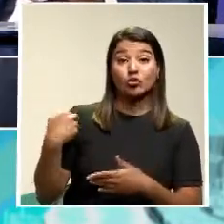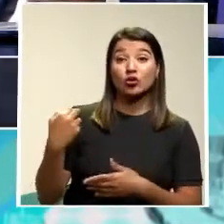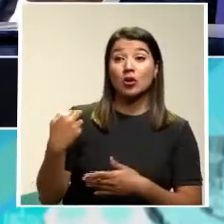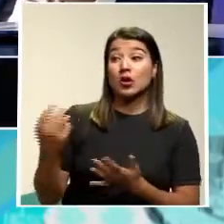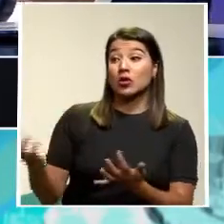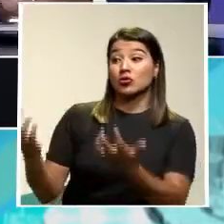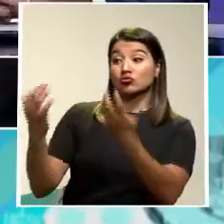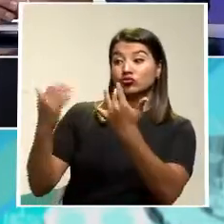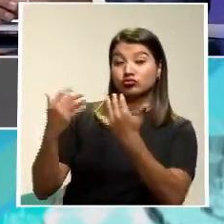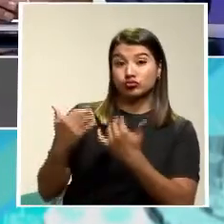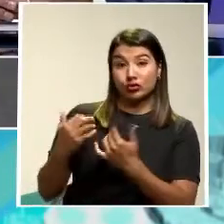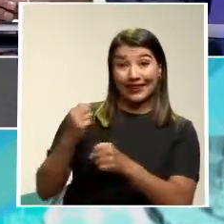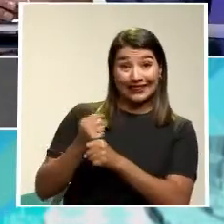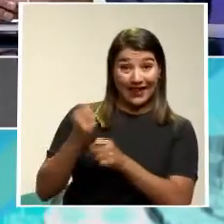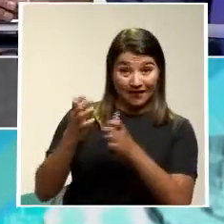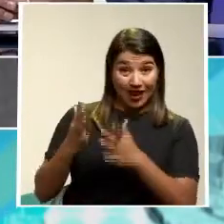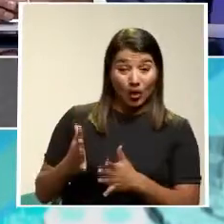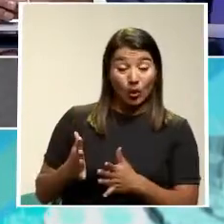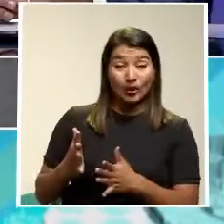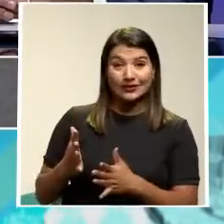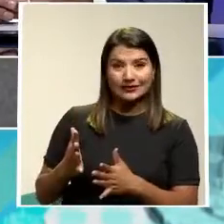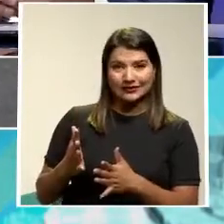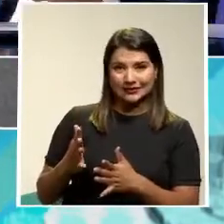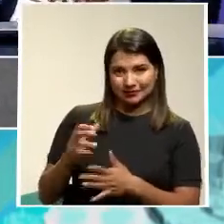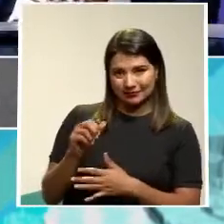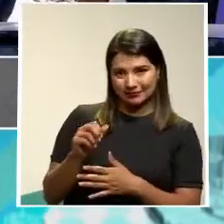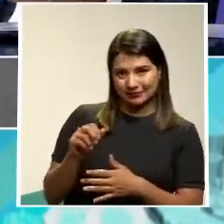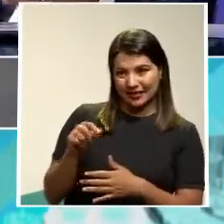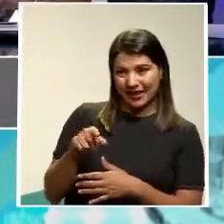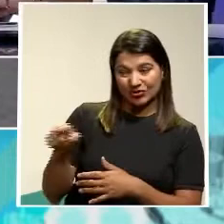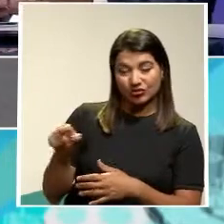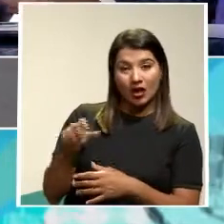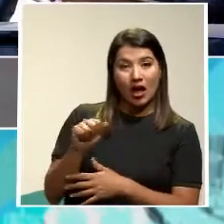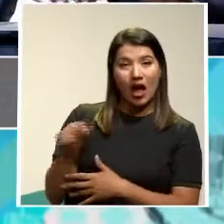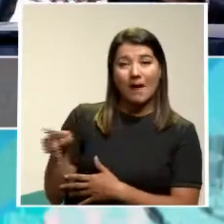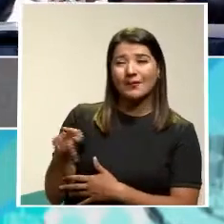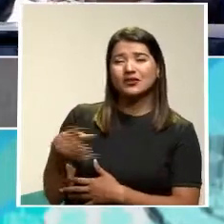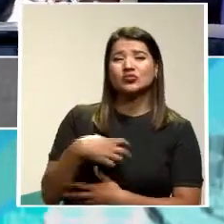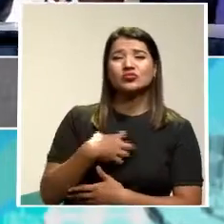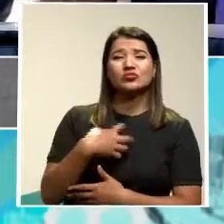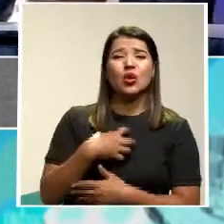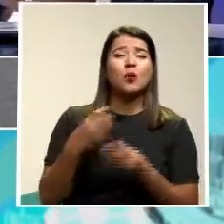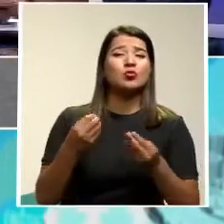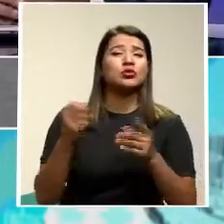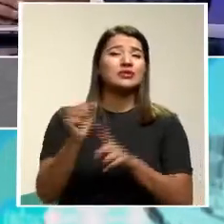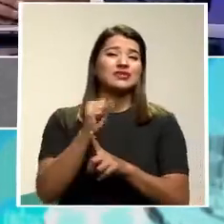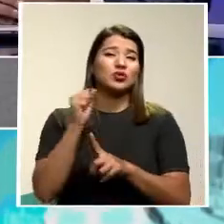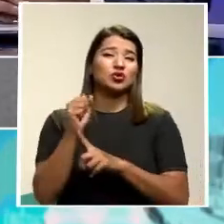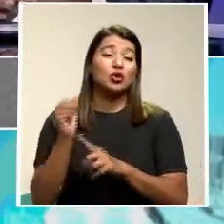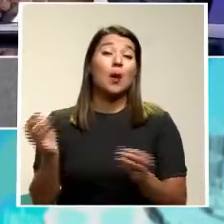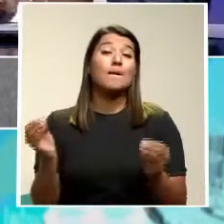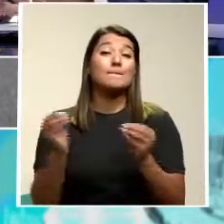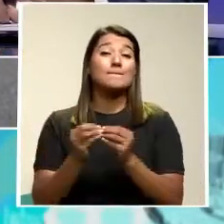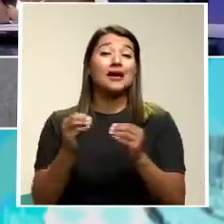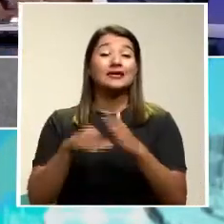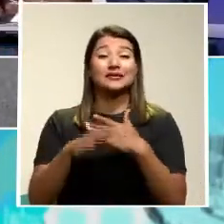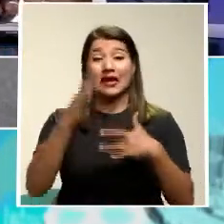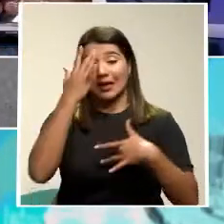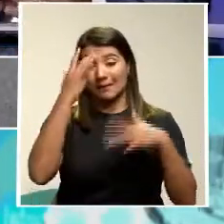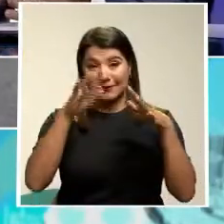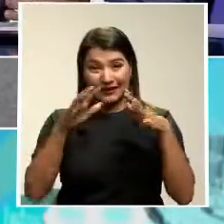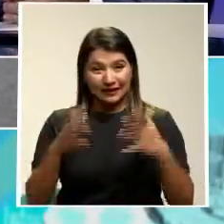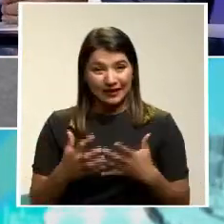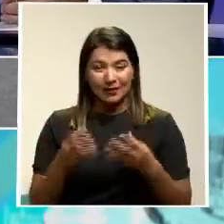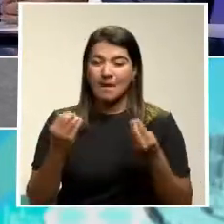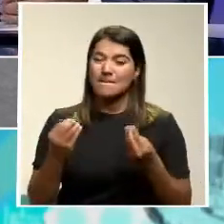trabajadores De estas aplicaciones Alegando Alegando situaciones Más que todo En la pandemia Alegando situaciones De salud ocupacional